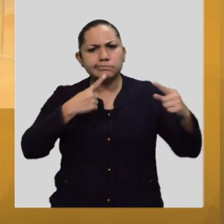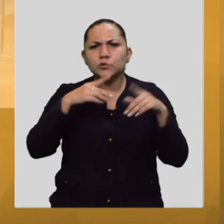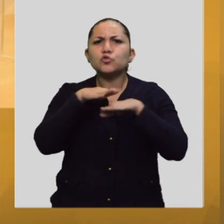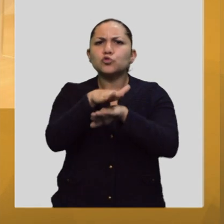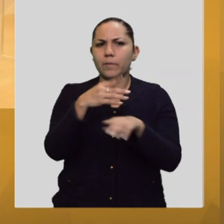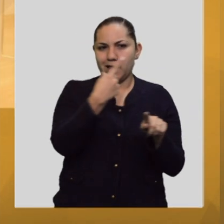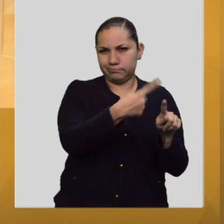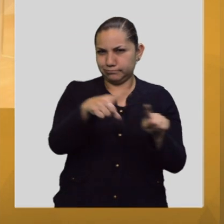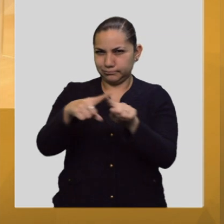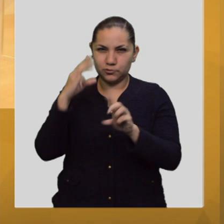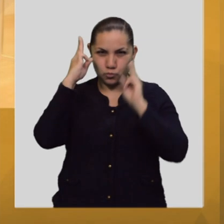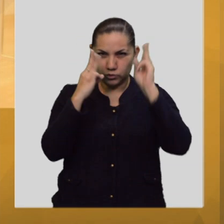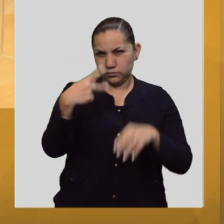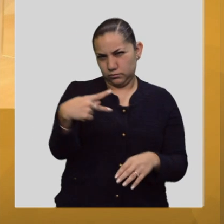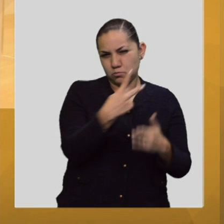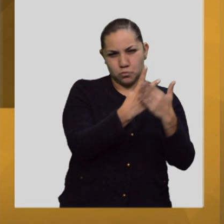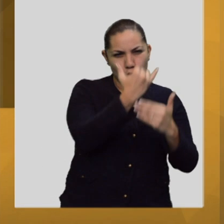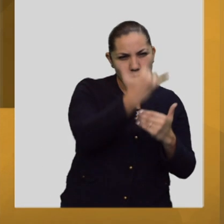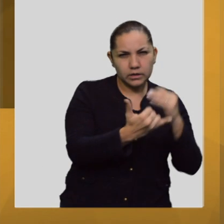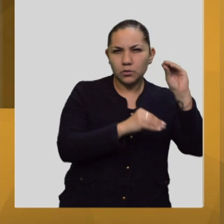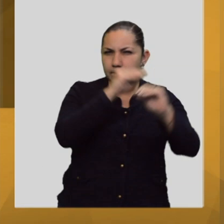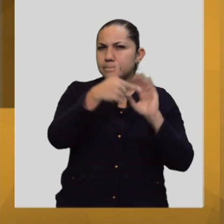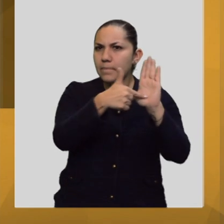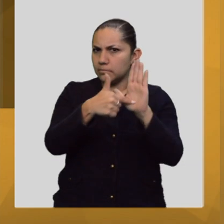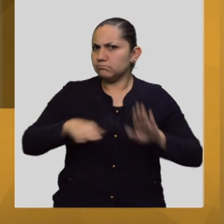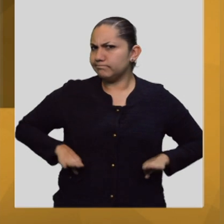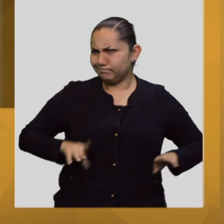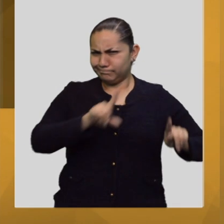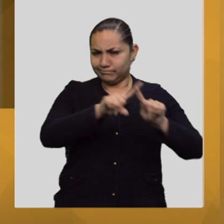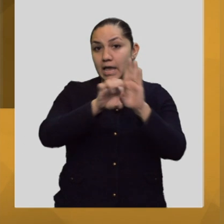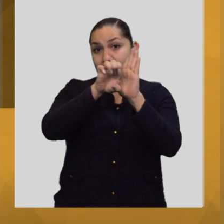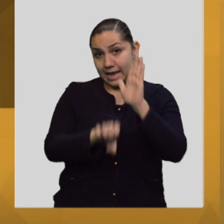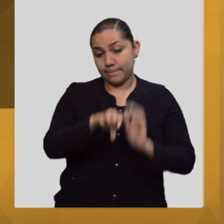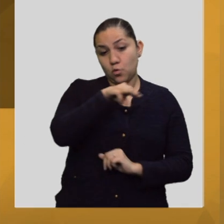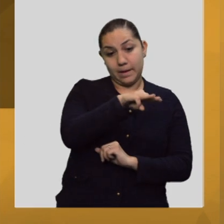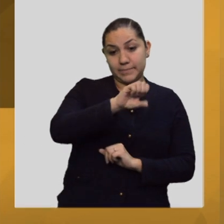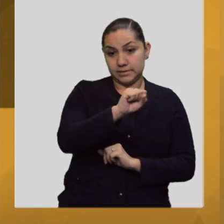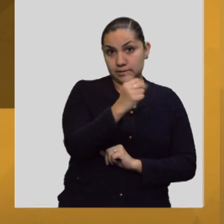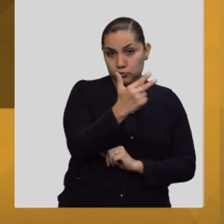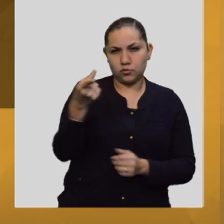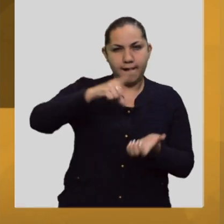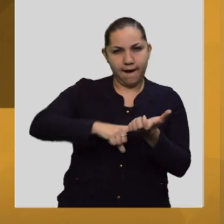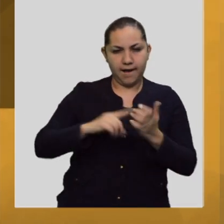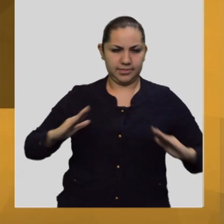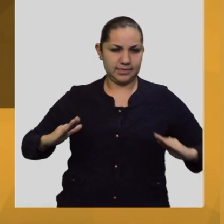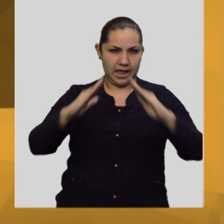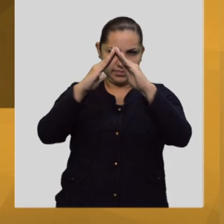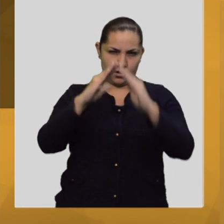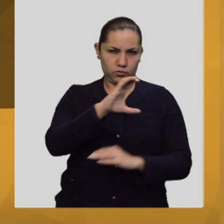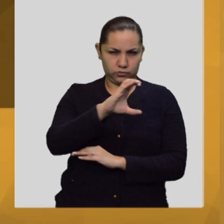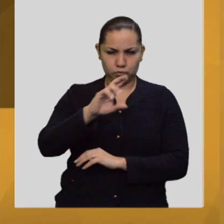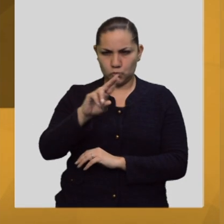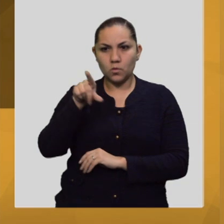que han transformado la tradicional forma de exhibición, como el proyecto M68, que se exhibe en el Centro Cultural Universitario